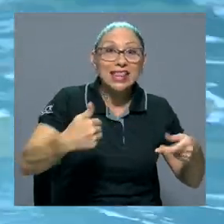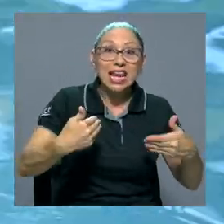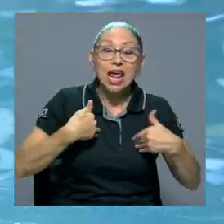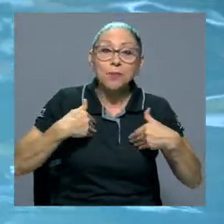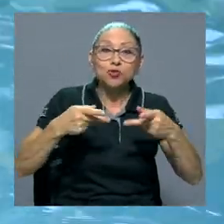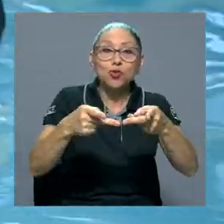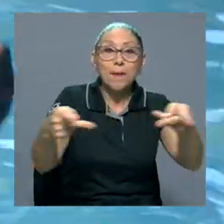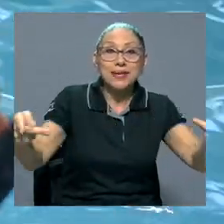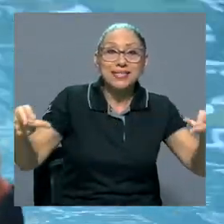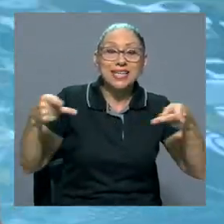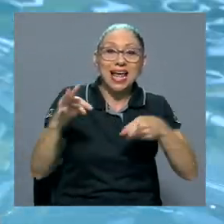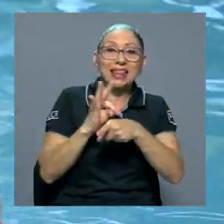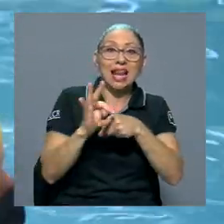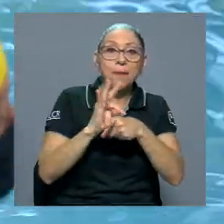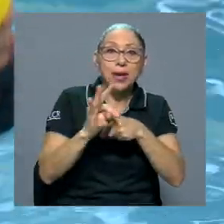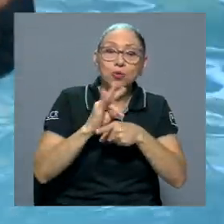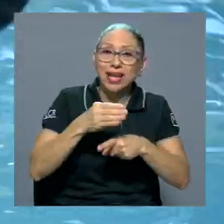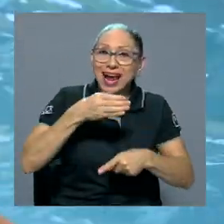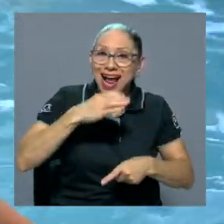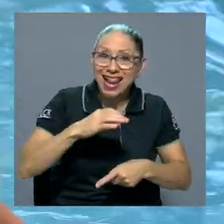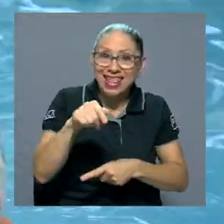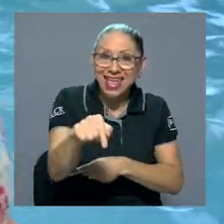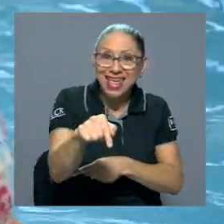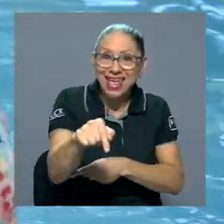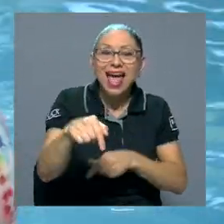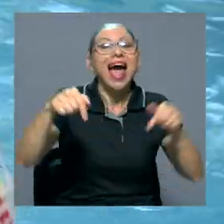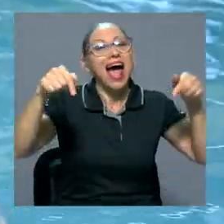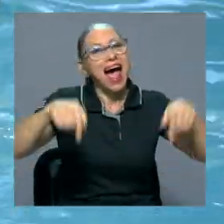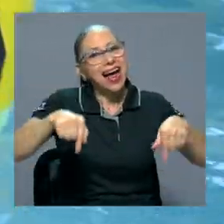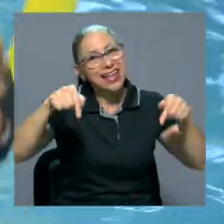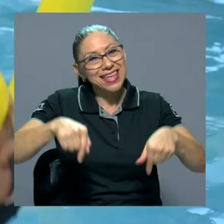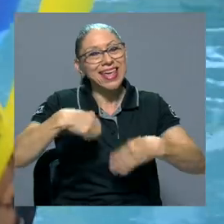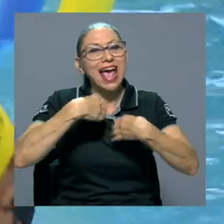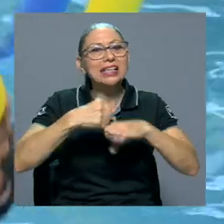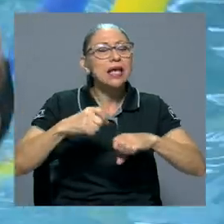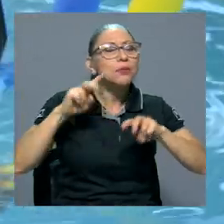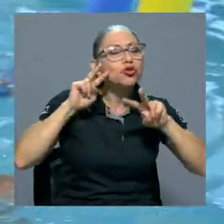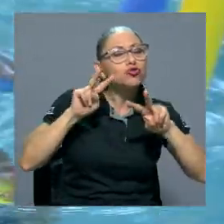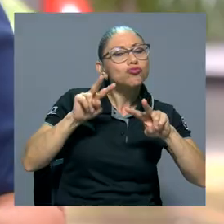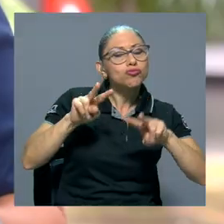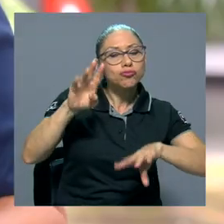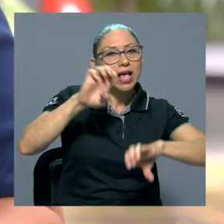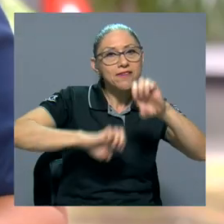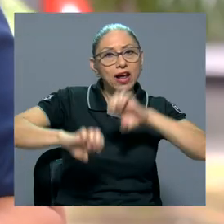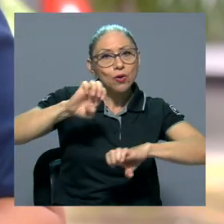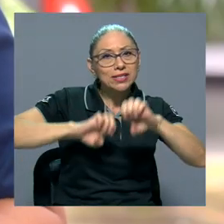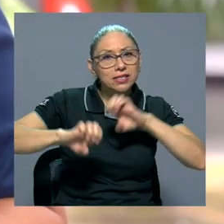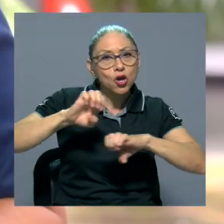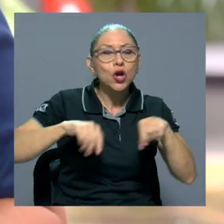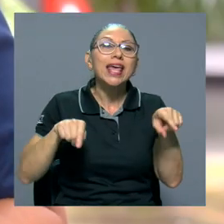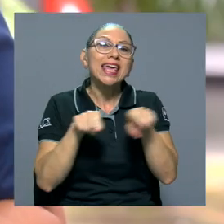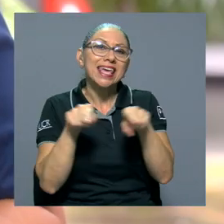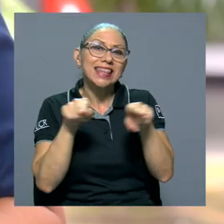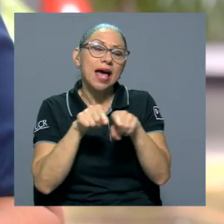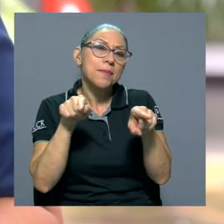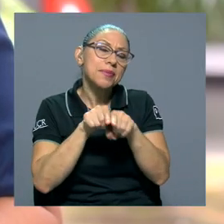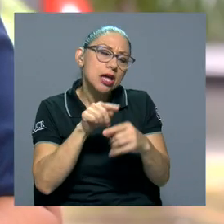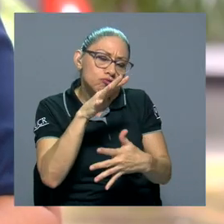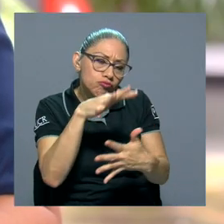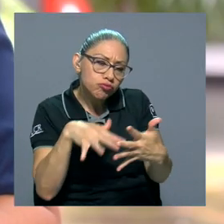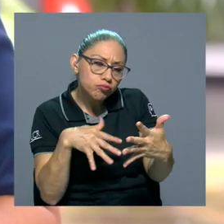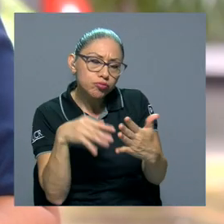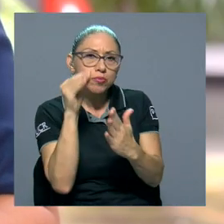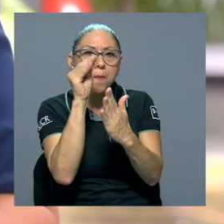terapéutica caliente y entonces aquí les hacemos una evaluación y se les hace también un programa de